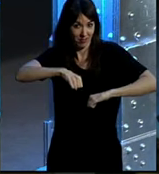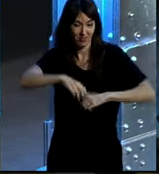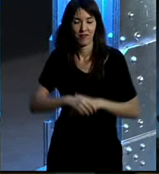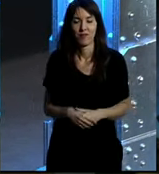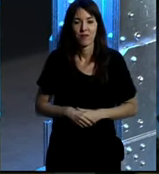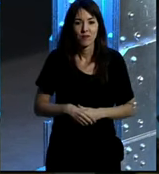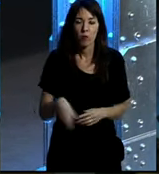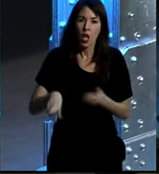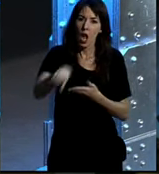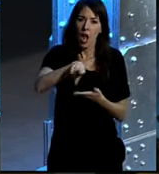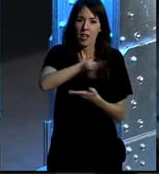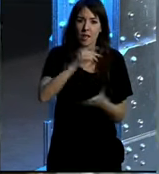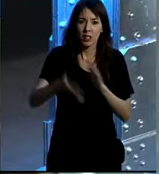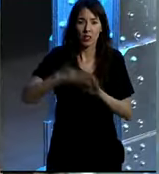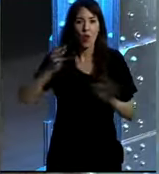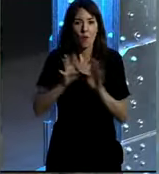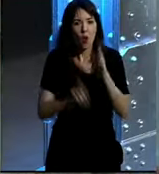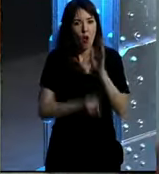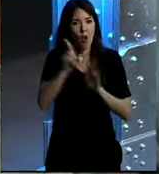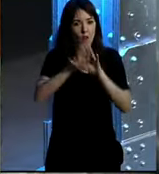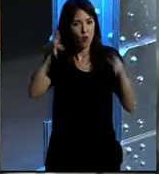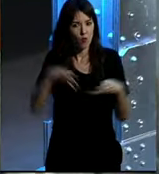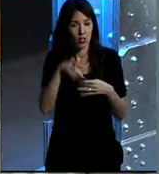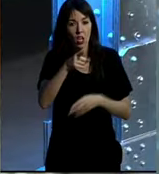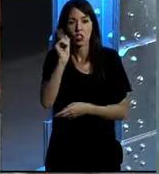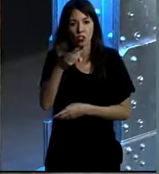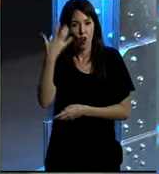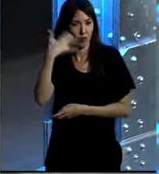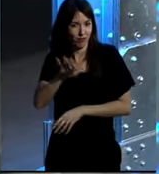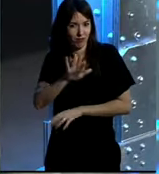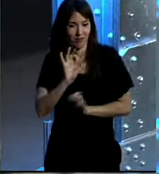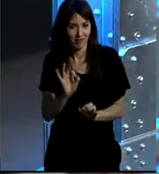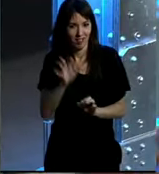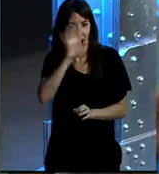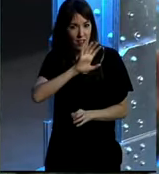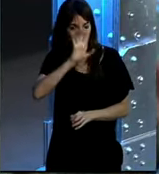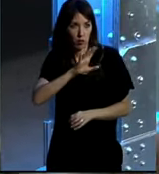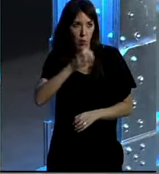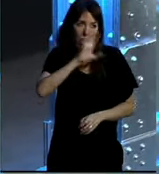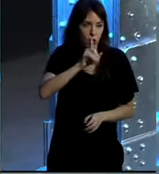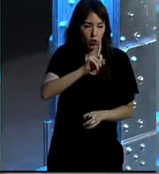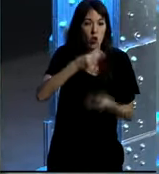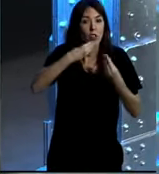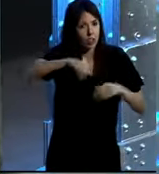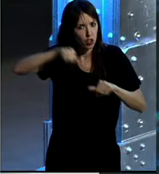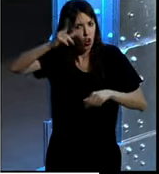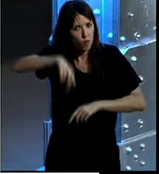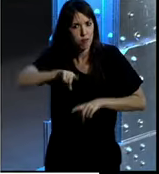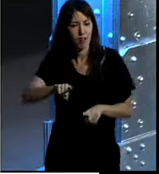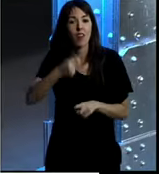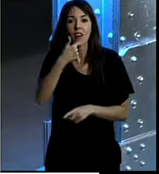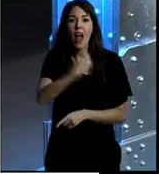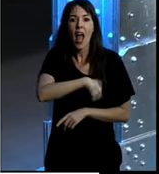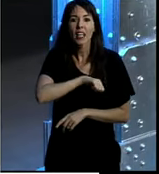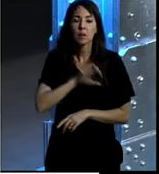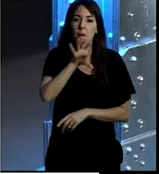Por hacer un repaso rápido de lo que ha sido esta evolución de Internet, simplemente a modo anecdótico, o no tan anecdótico, histórico, deciros que